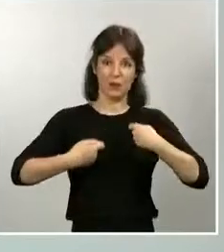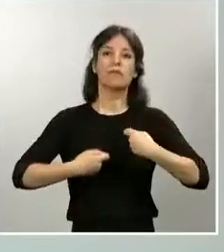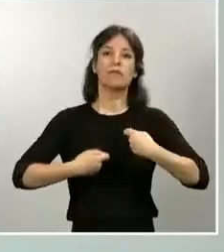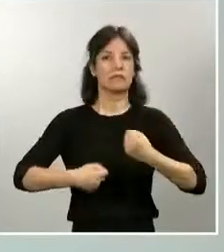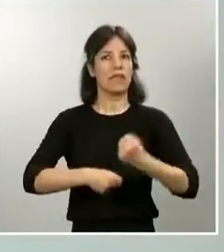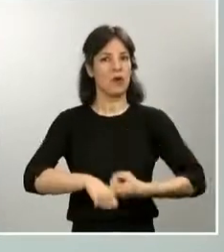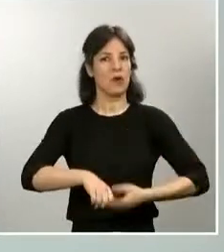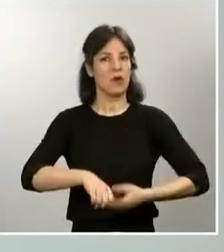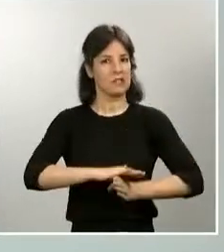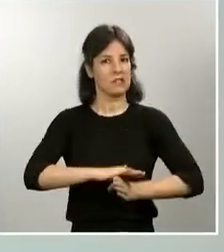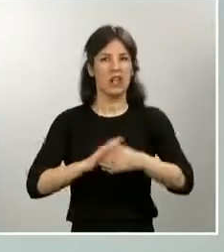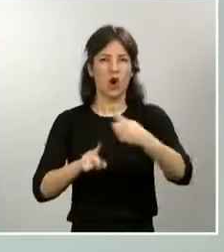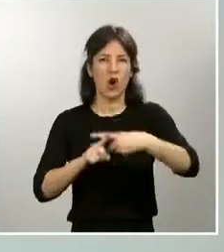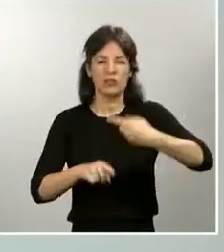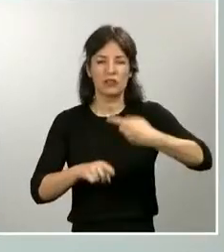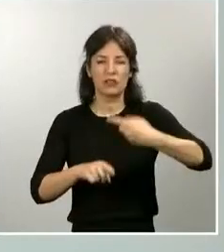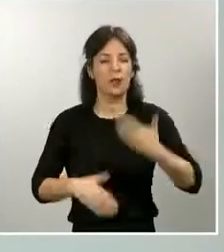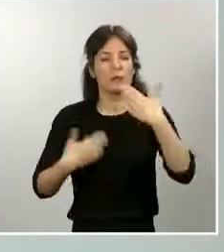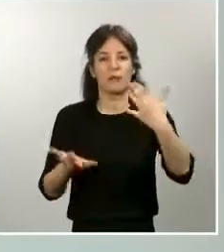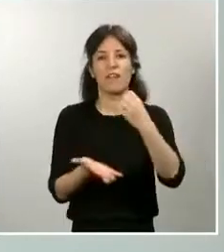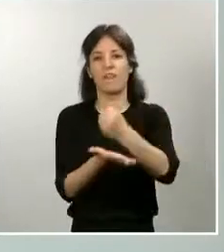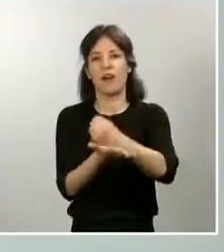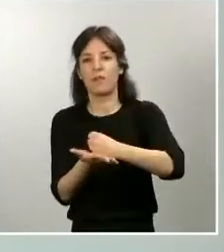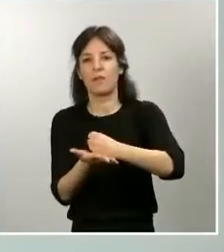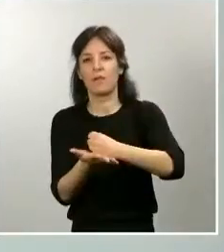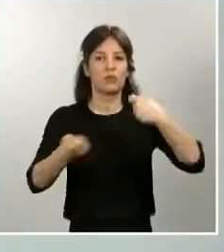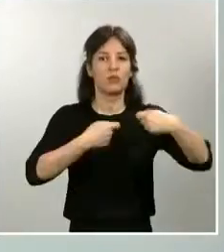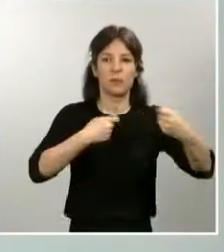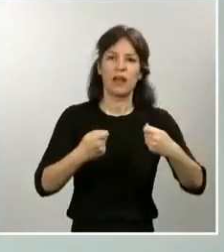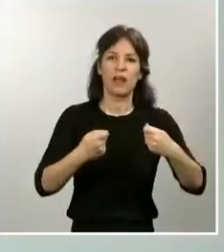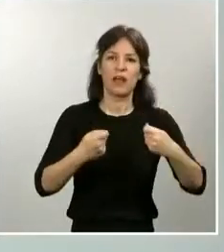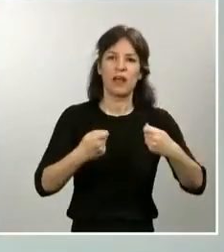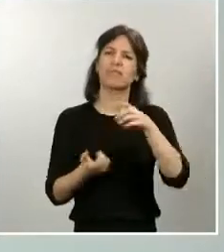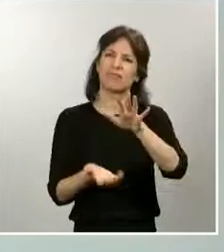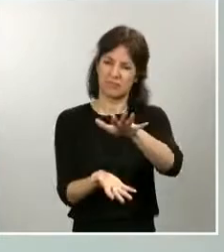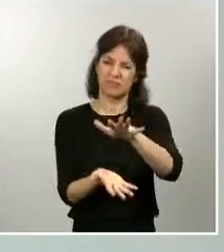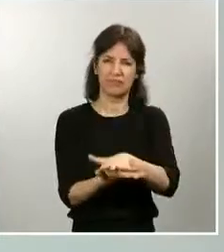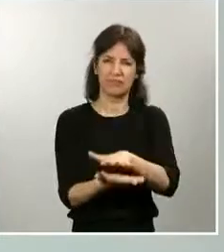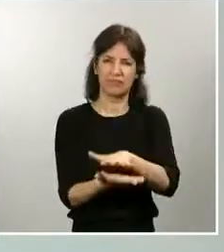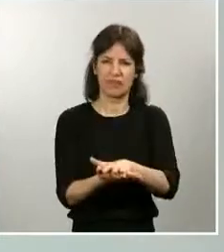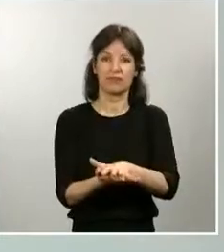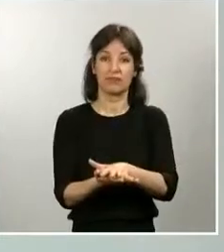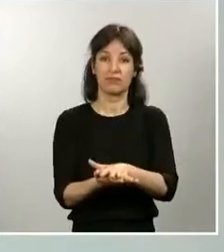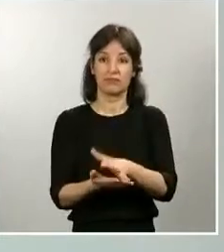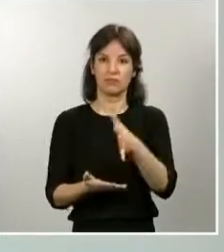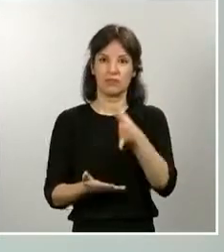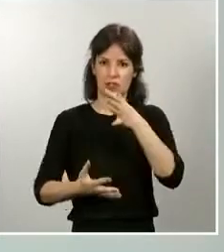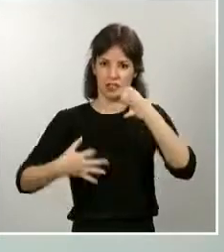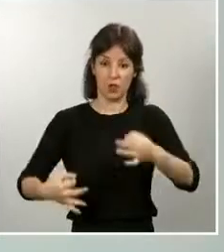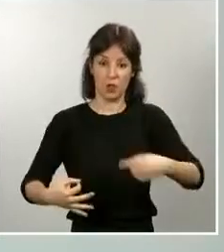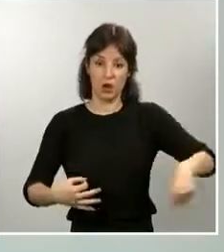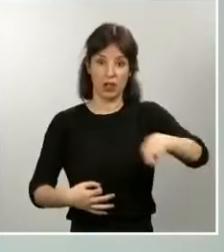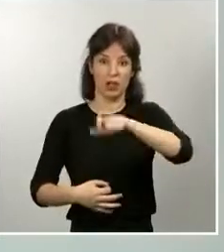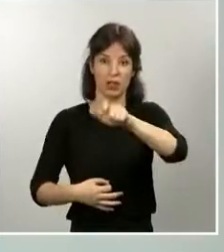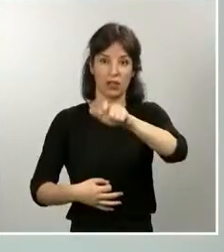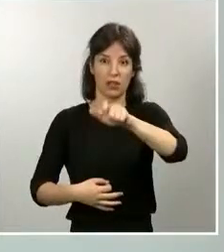esenciales como farmacias y supermercados para que los ciudadanos puedan estar abastecidos de sus productos.